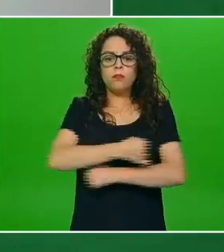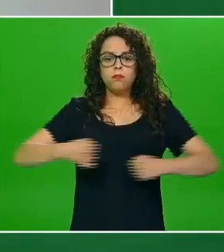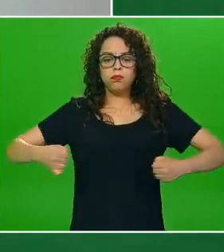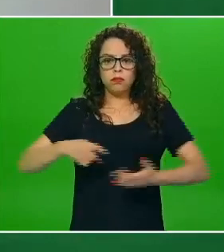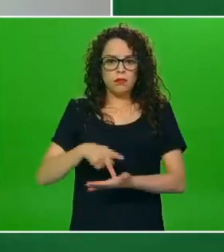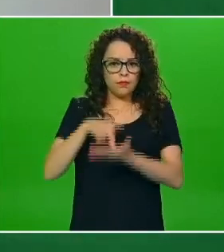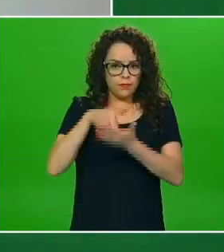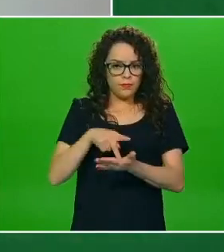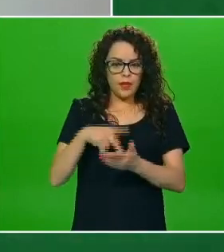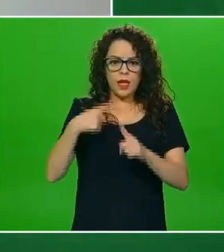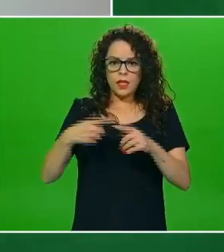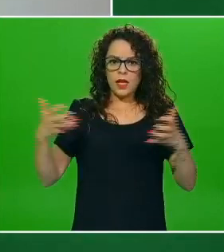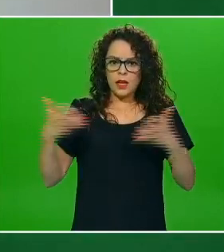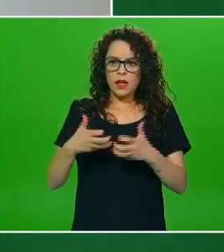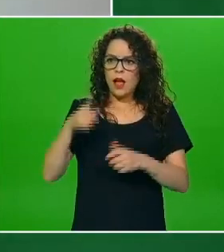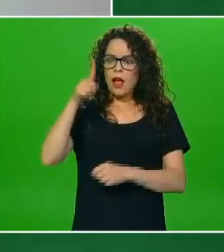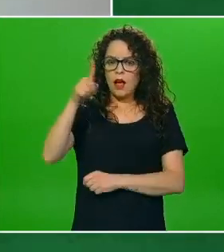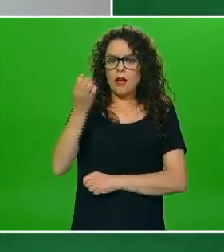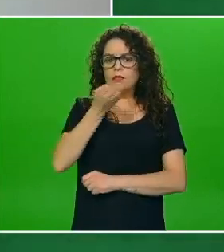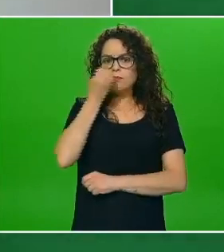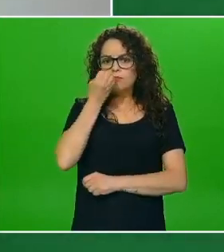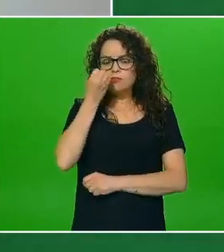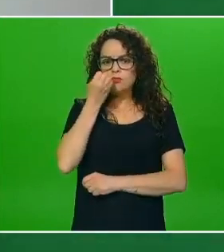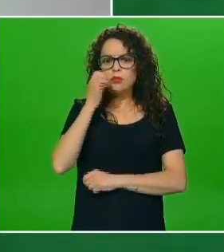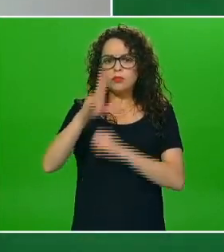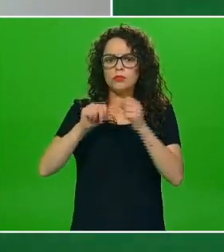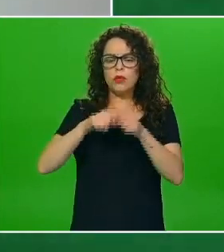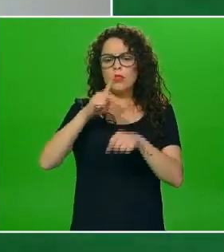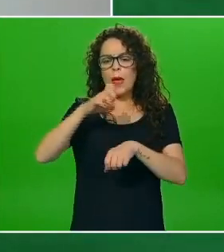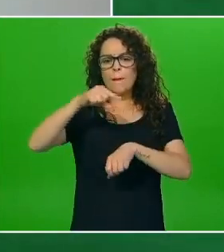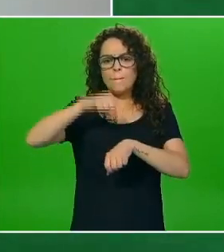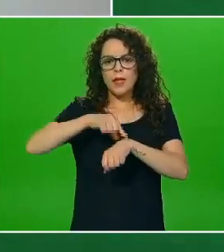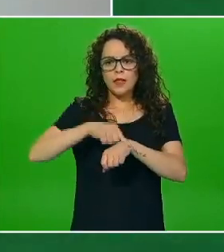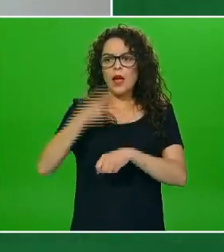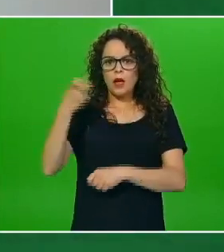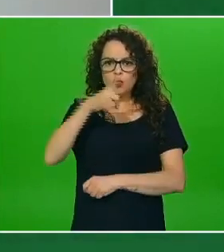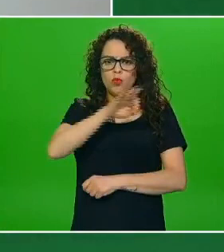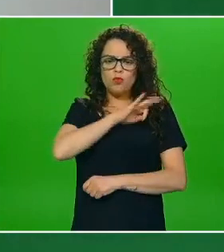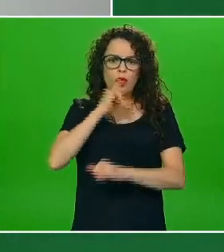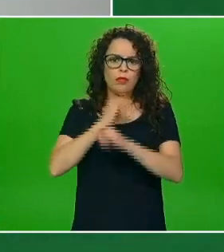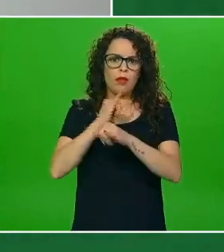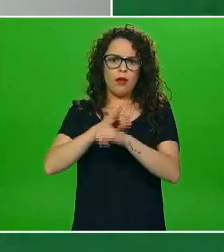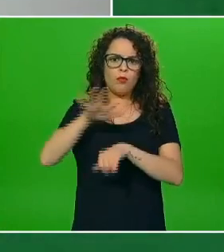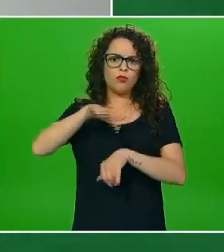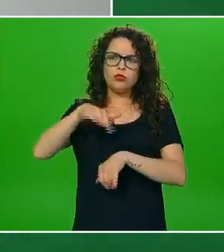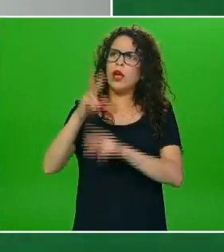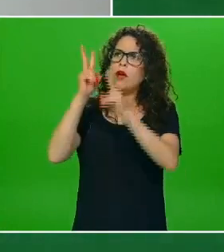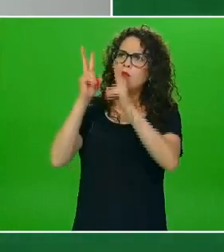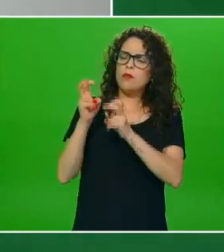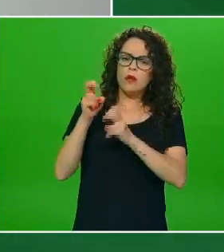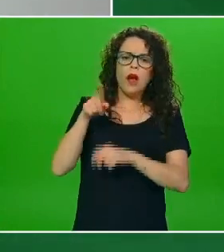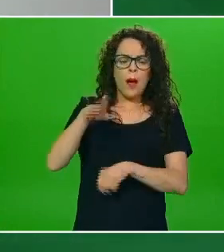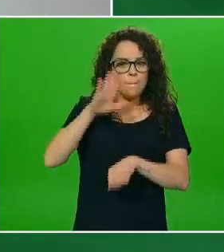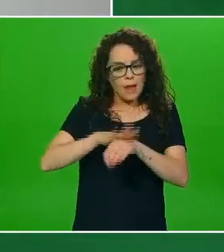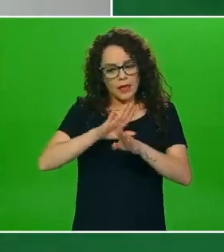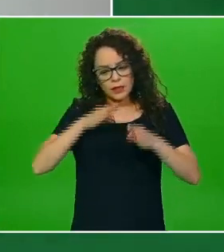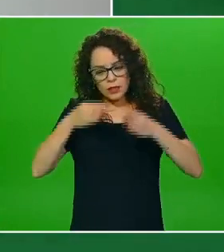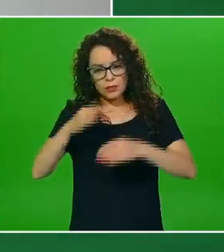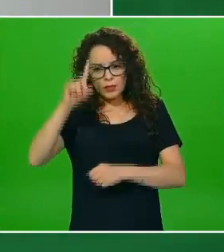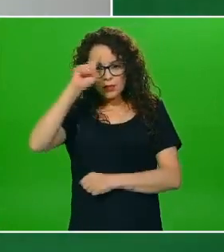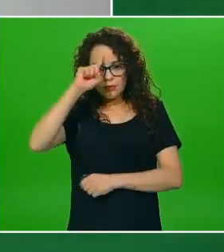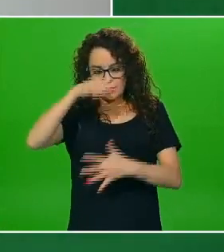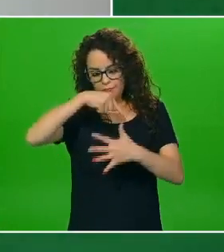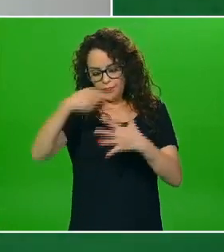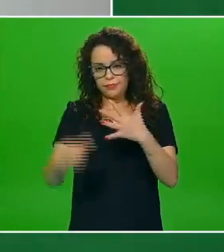Nacional de Medicina las pueden buscar en internet y ahí vienen algunas recomendaciones específicas para este grupo